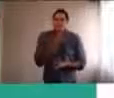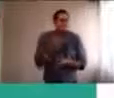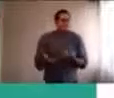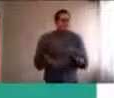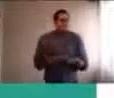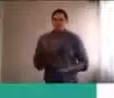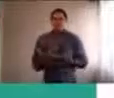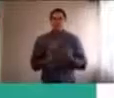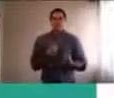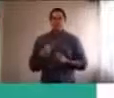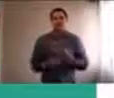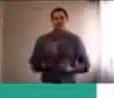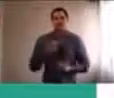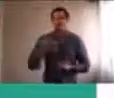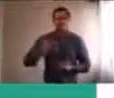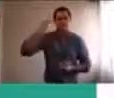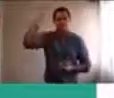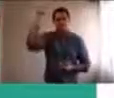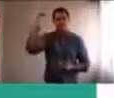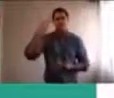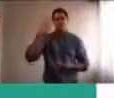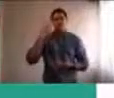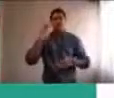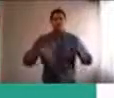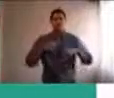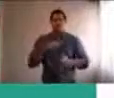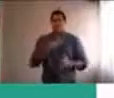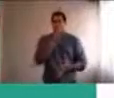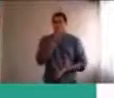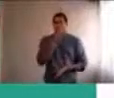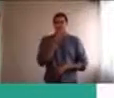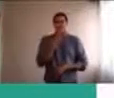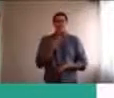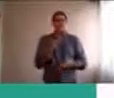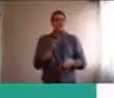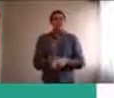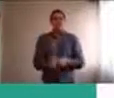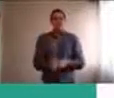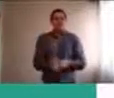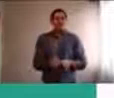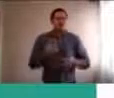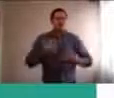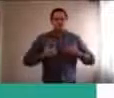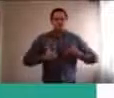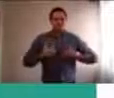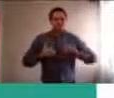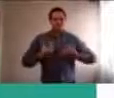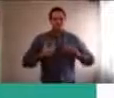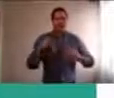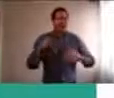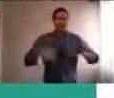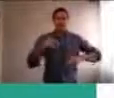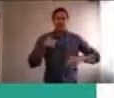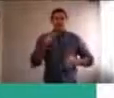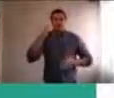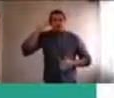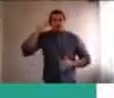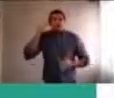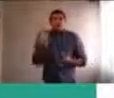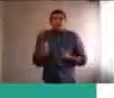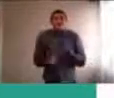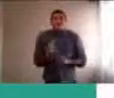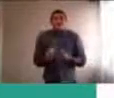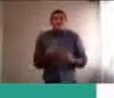que dispara, por excelencia, tiene que ver, con la ansiedad, porque no sabemos, qué es lo que va a pasar, y así se prepara, nuestro organismo,